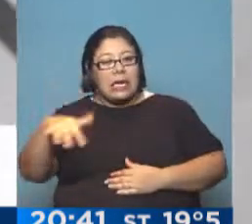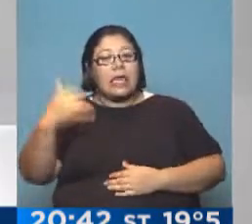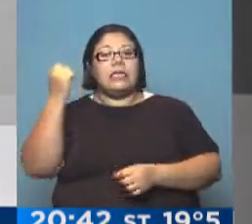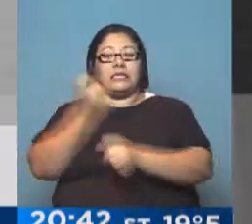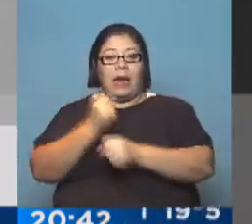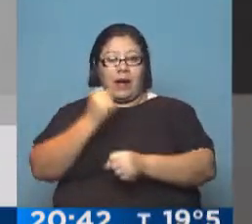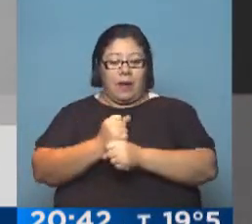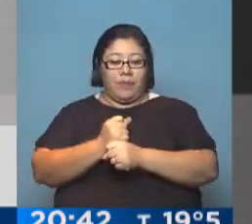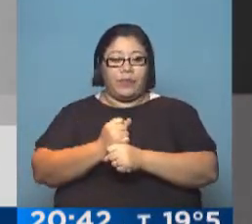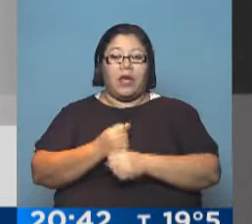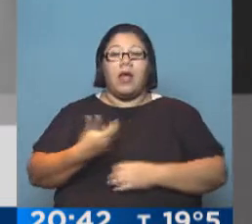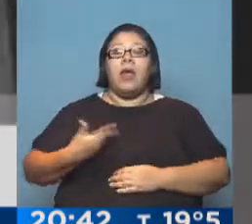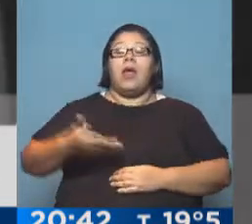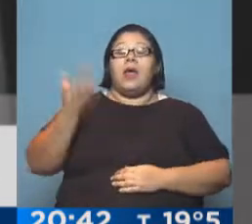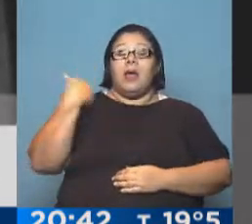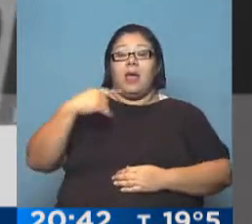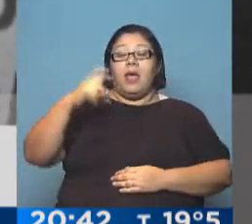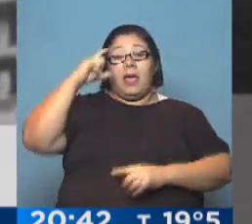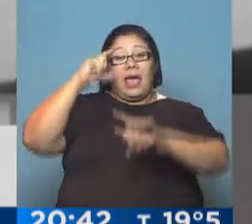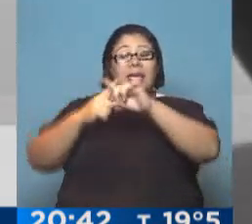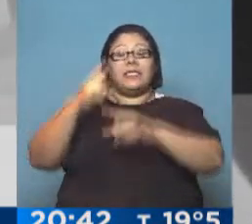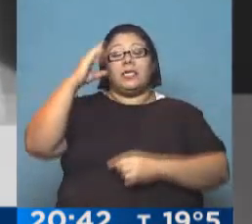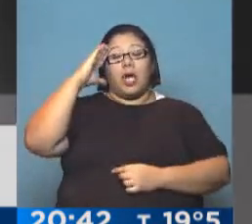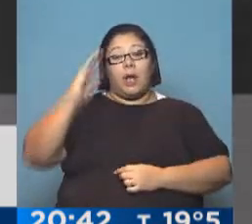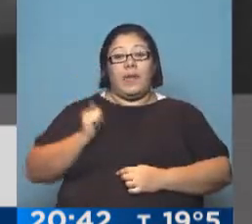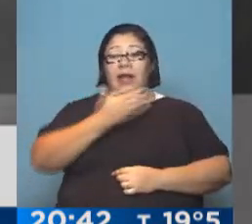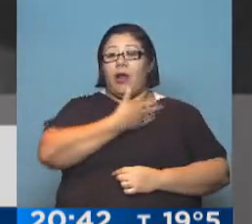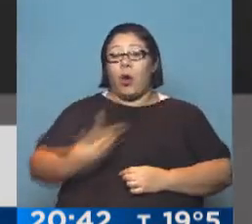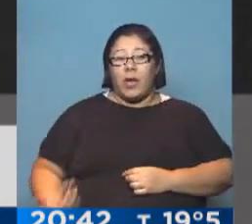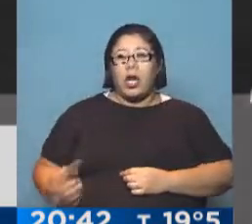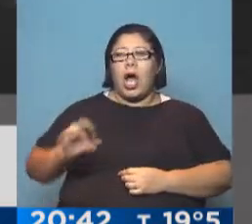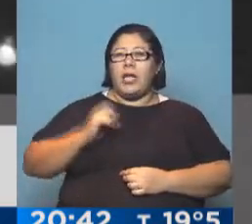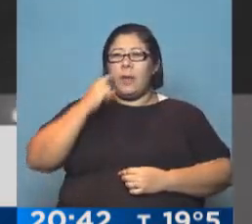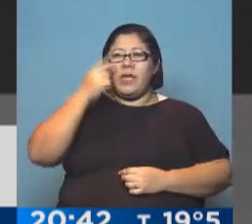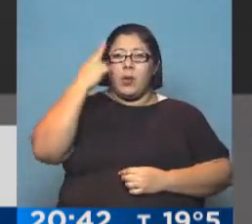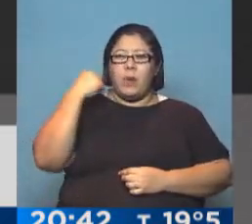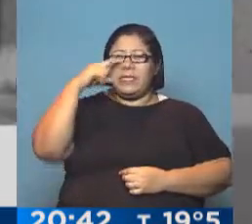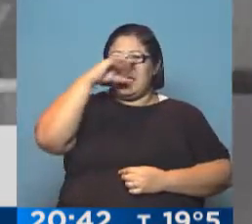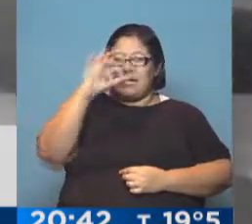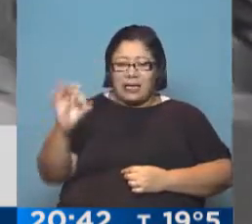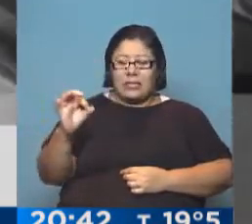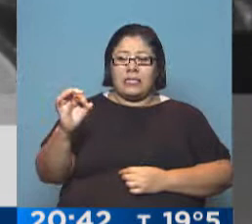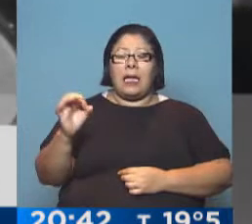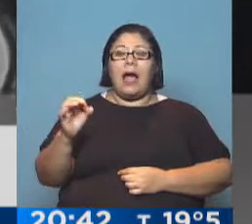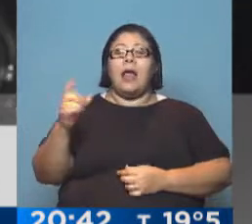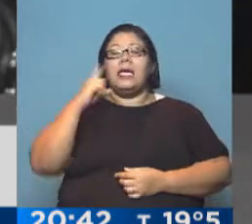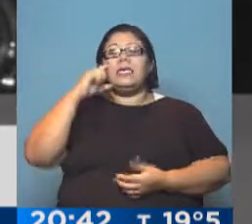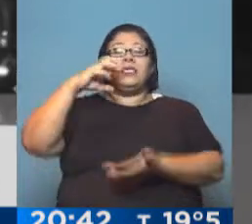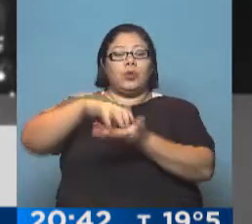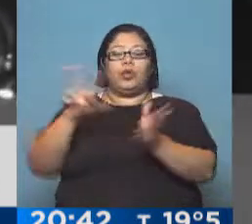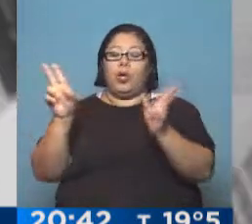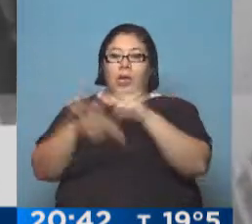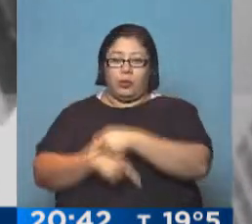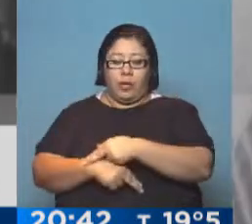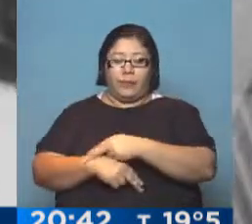en la universidad por el gobierno de Juan Carlos Zonganía, quien en 1970 lo clausuraría. En su edificio de la